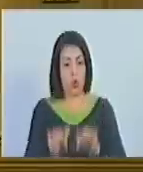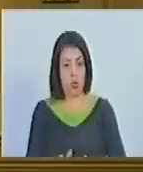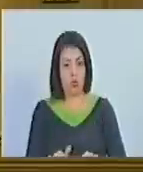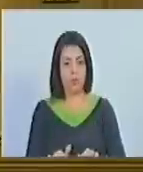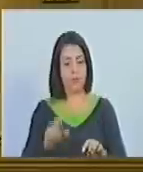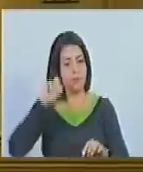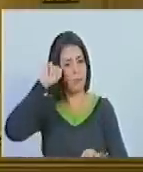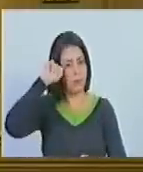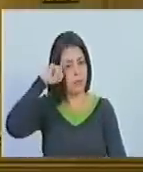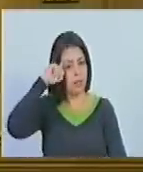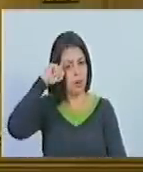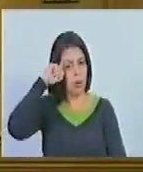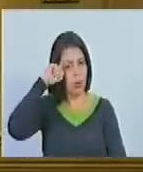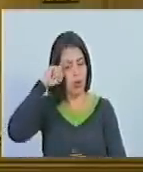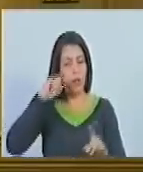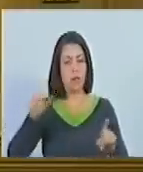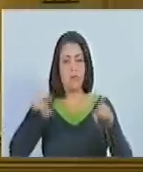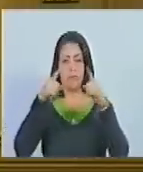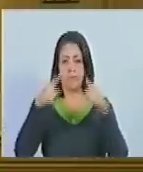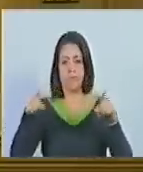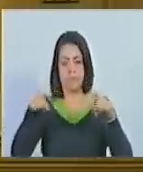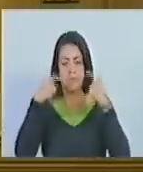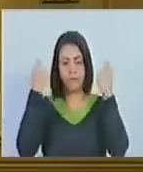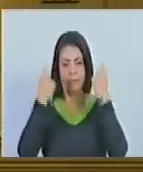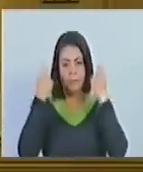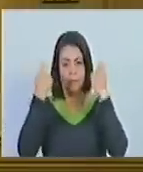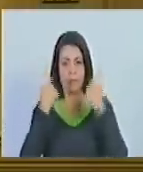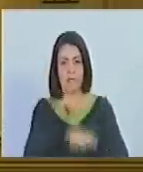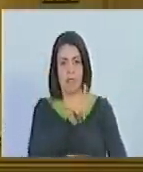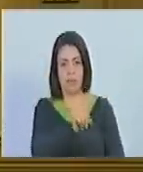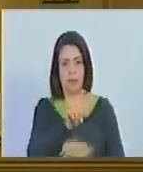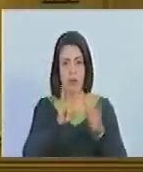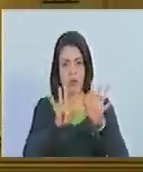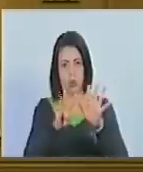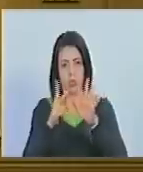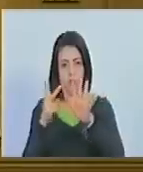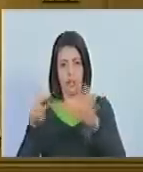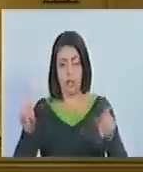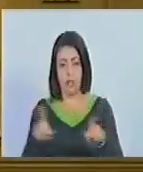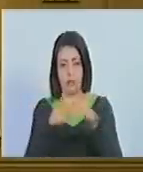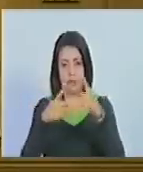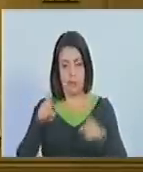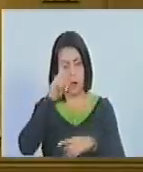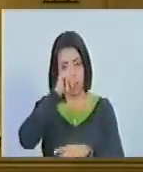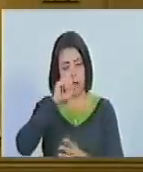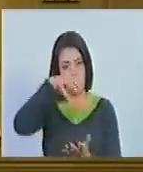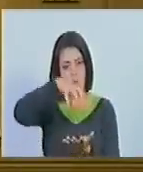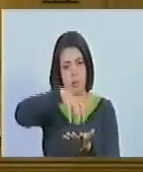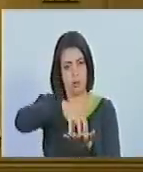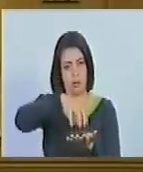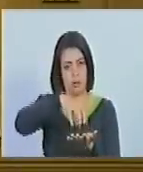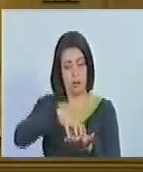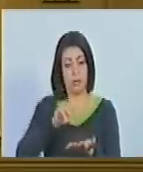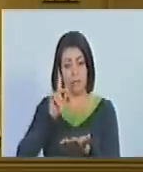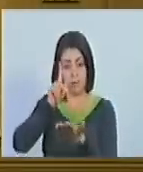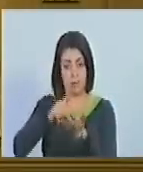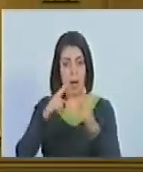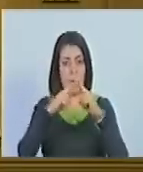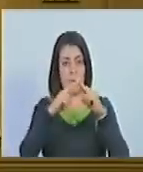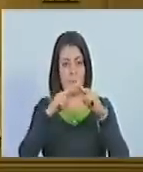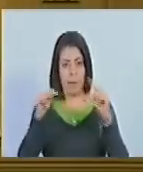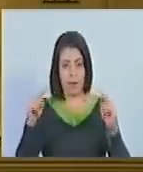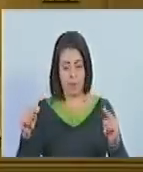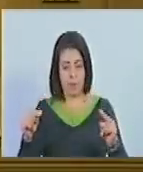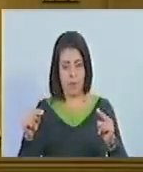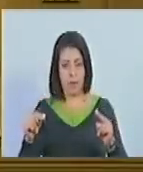cuando se conmemora y celebramos el 197 aniversario del Congreso Anfitriónico de Panamá,